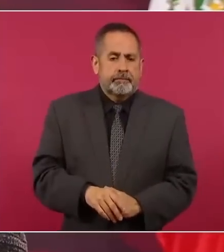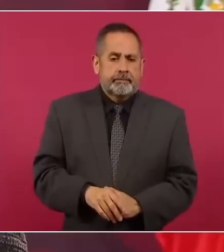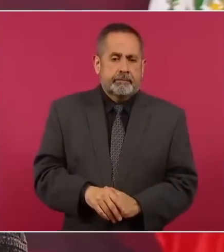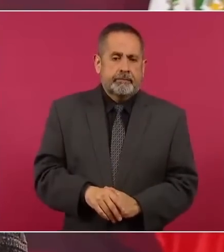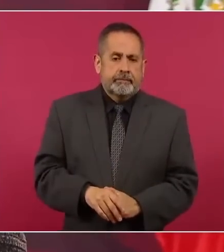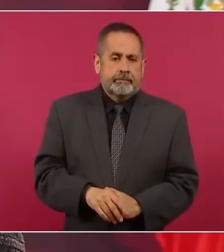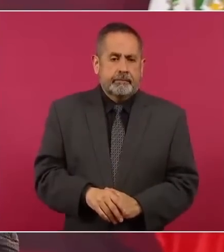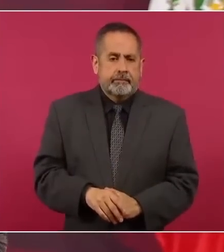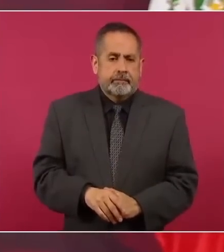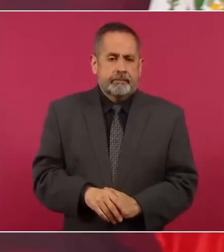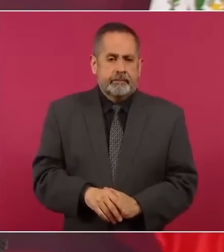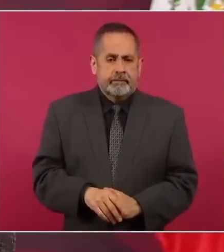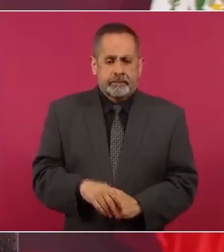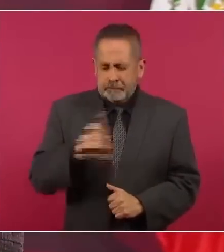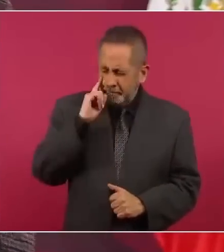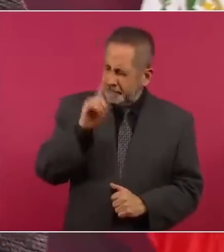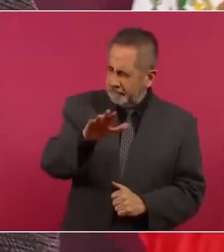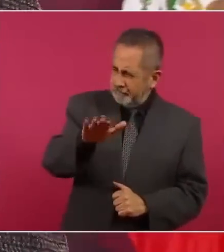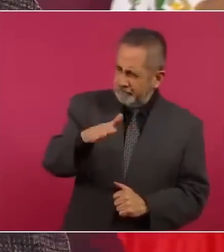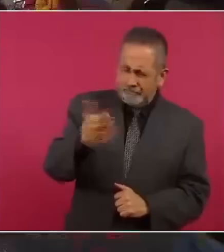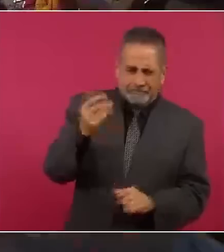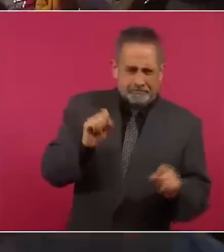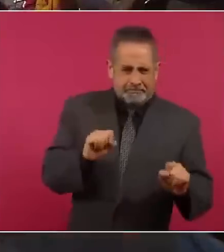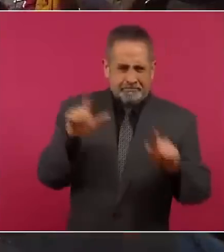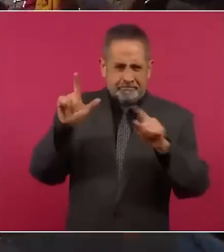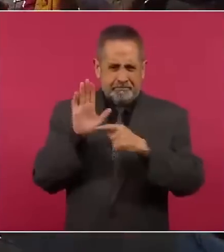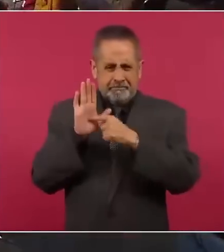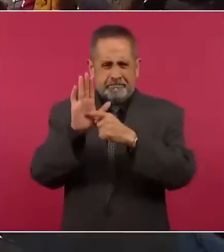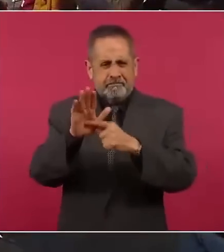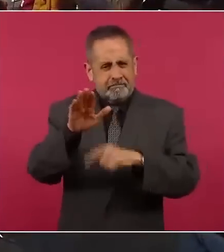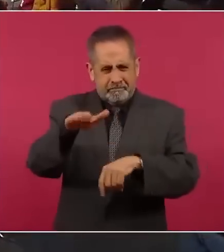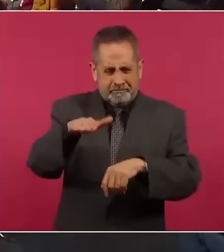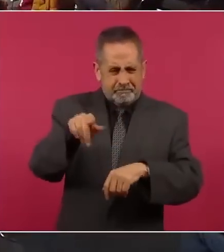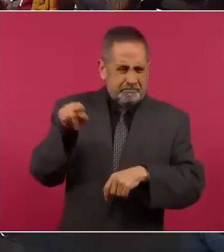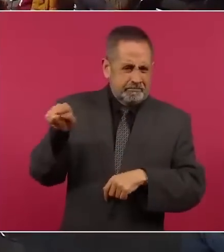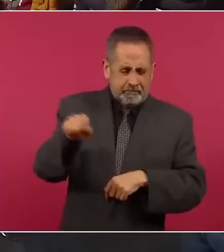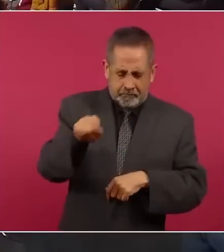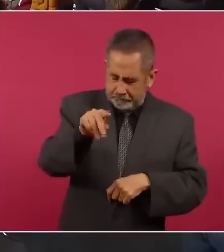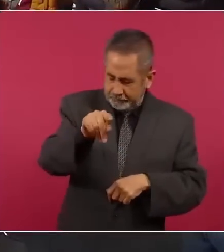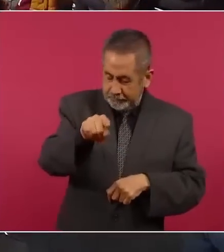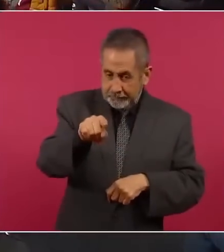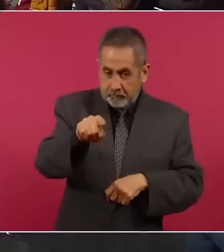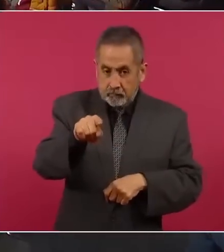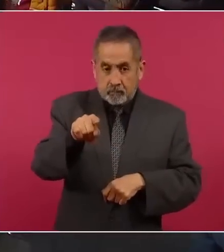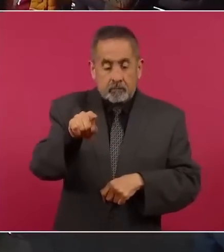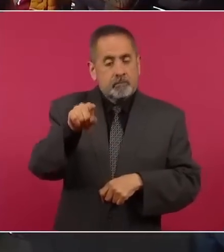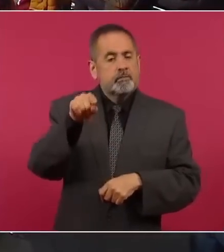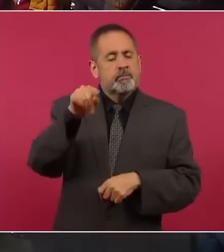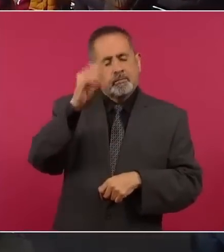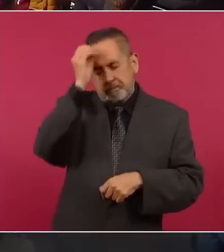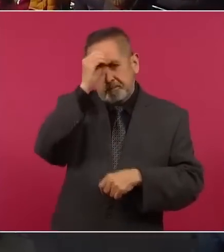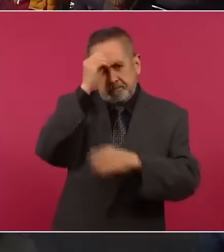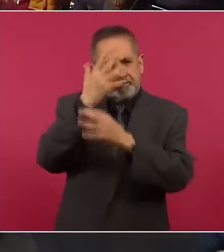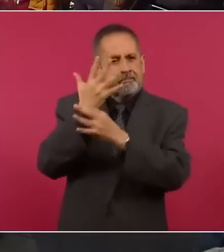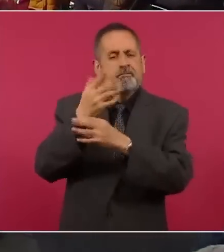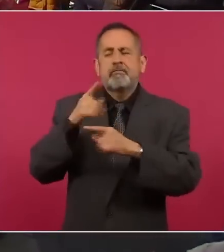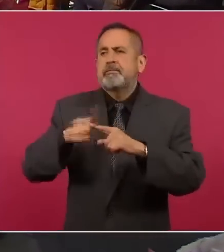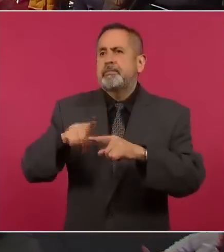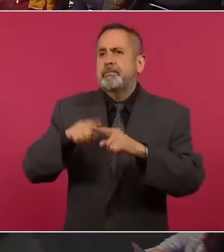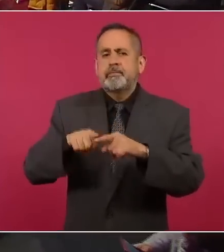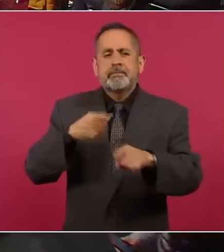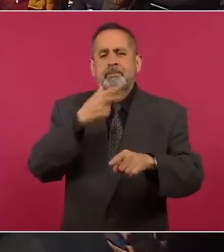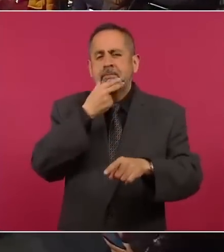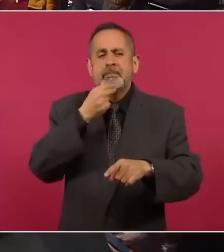A ver si consigues la opinión de un